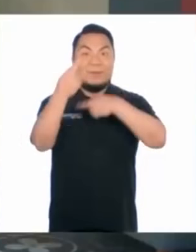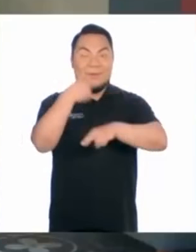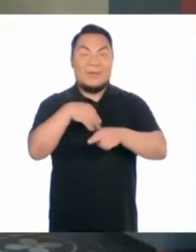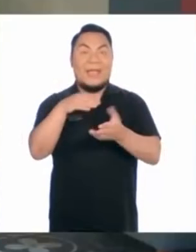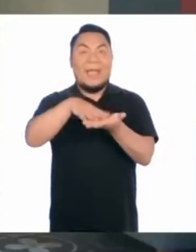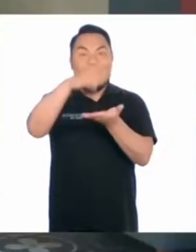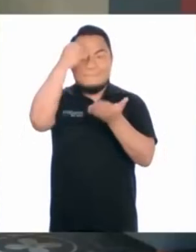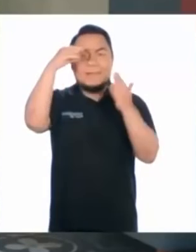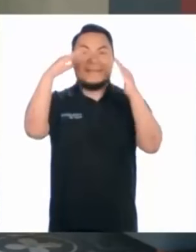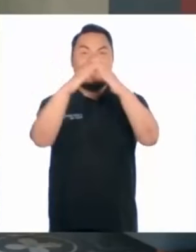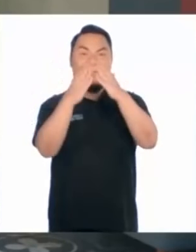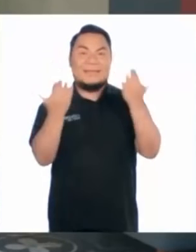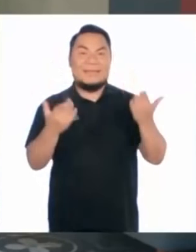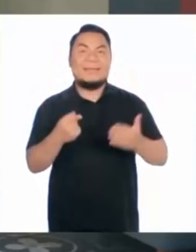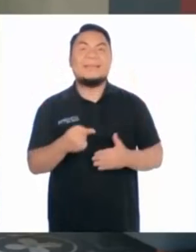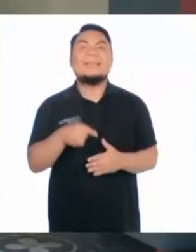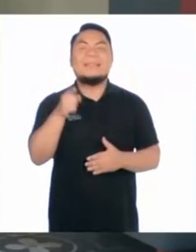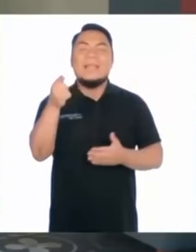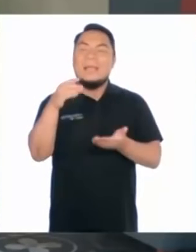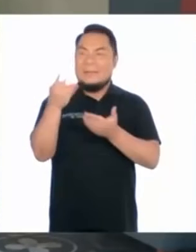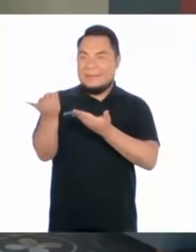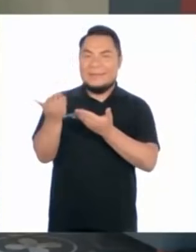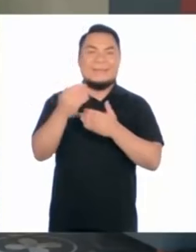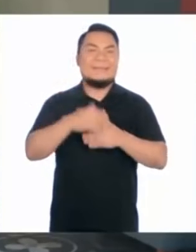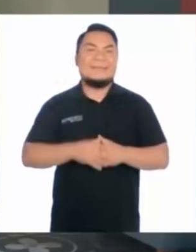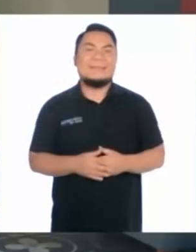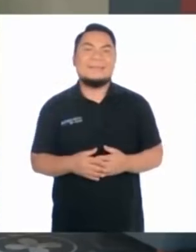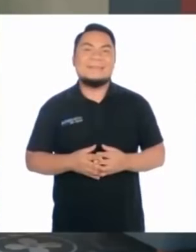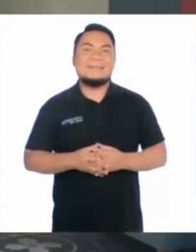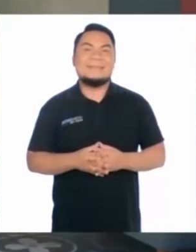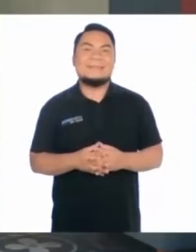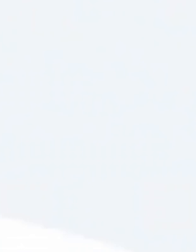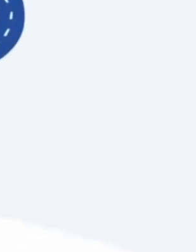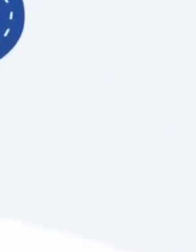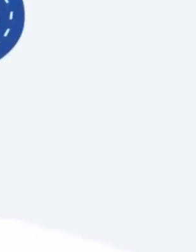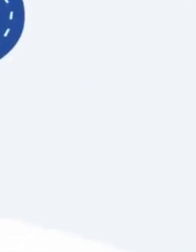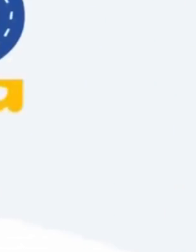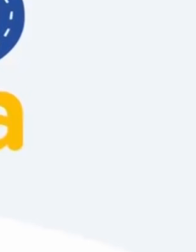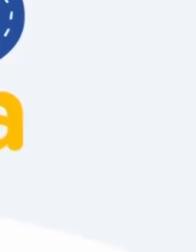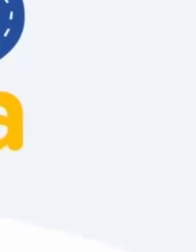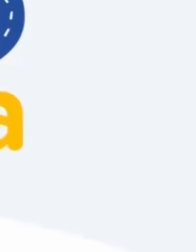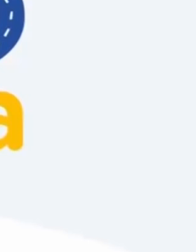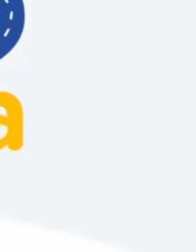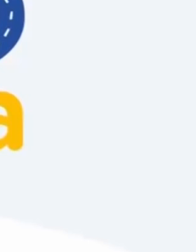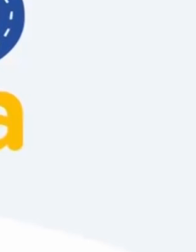corte. Así que ya volvemos con Aprendo en Casa y con Brilli.